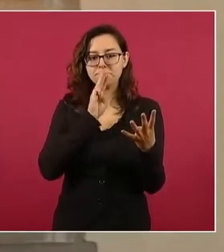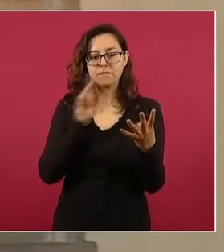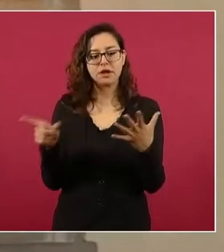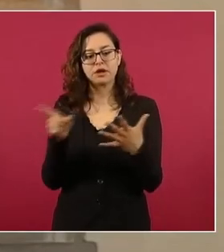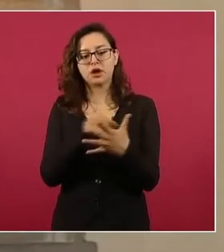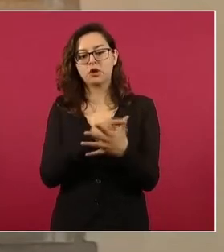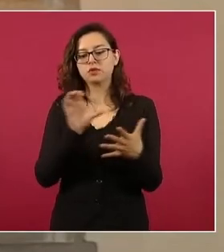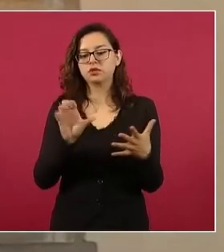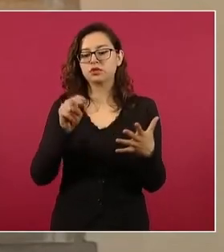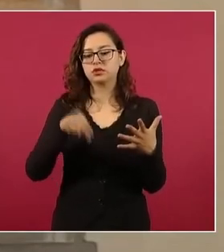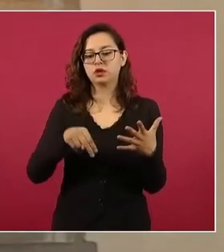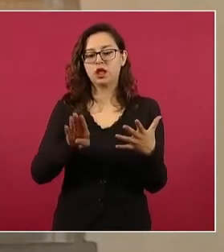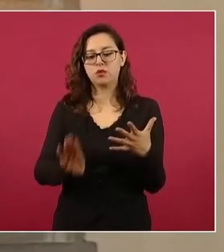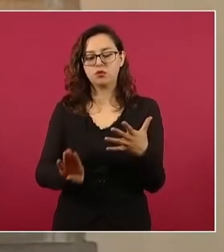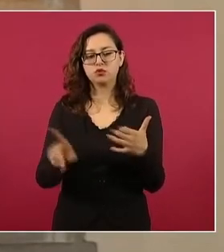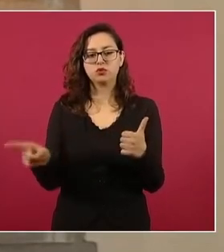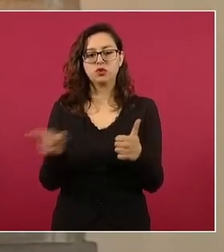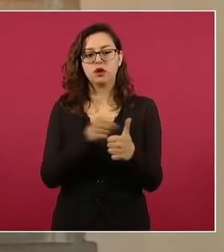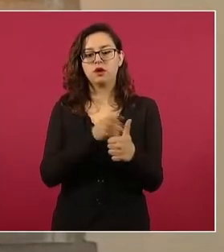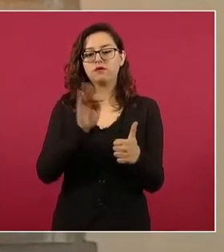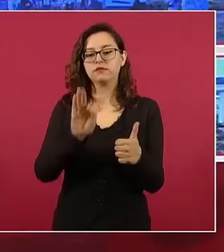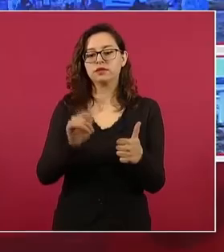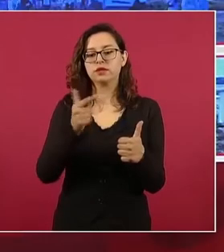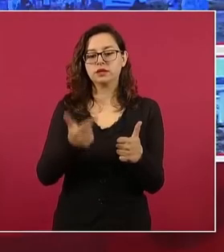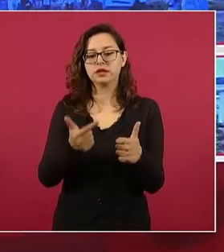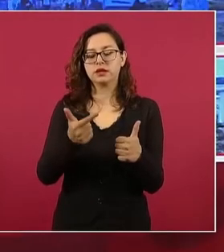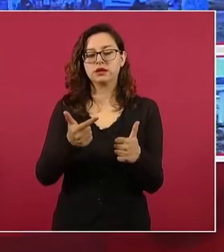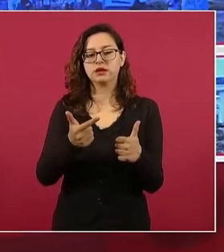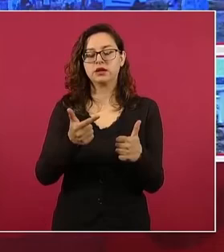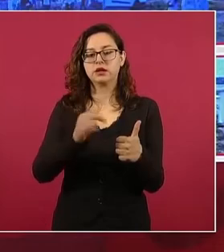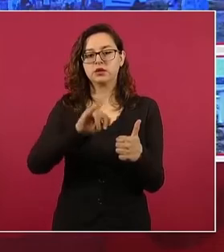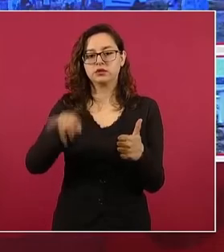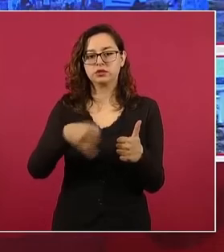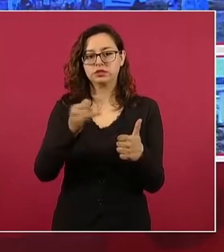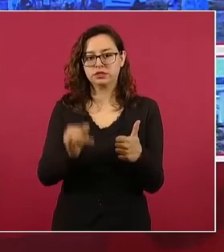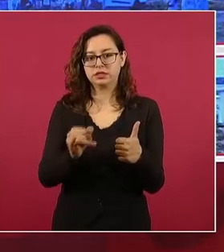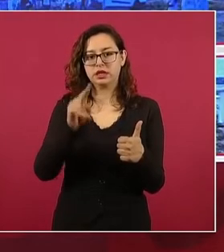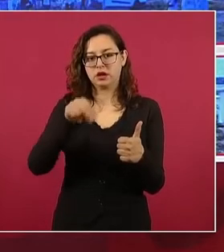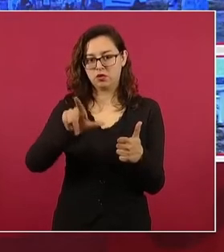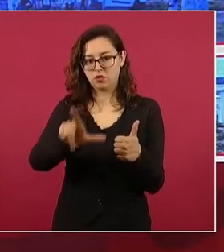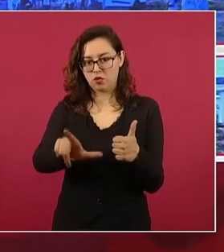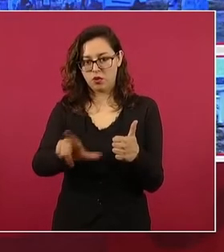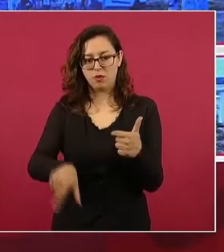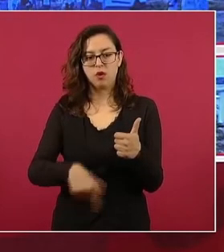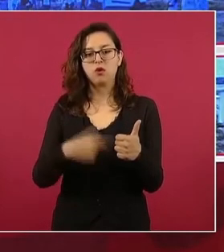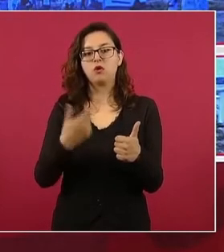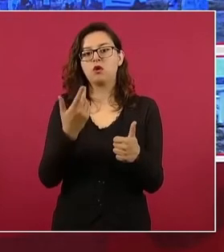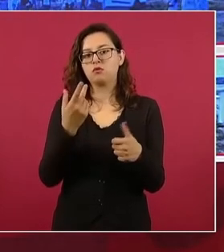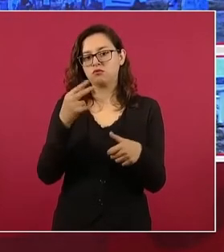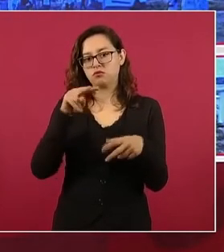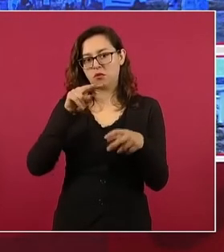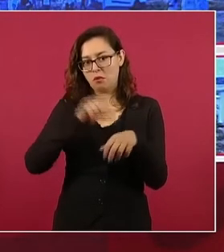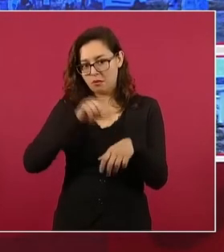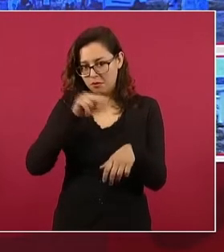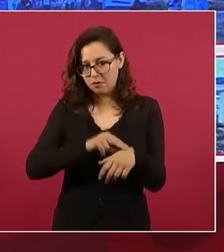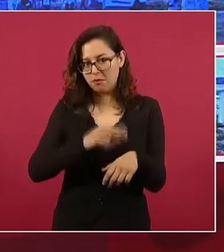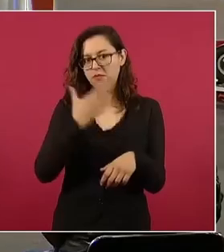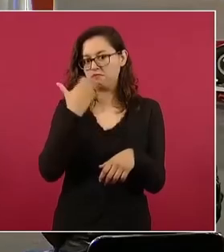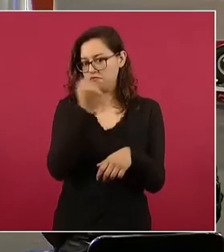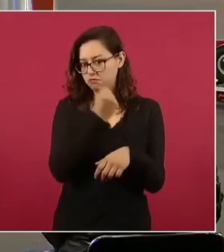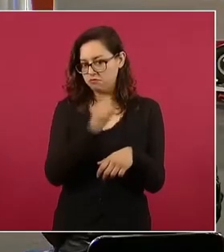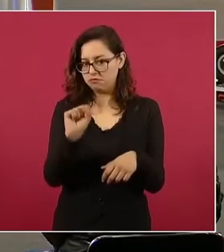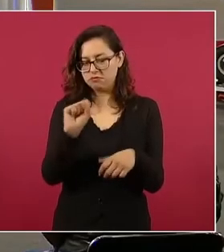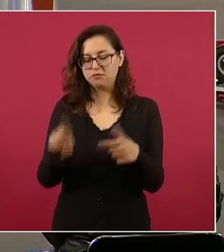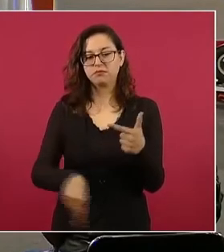Nacional de Búsqueda, así como la Fiscalía General de Justicia de Nuevo León con sus peritos y médicos de esa representación